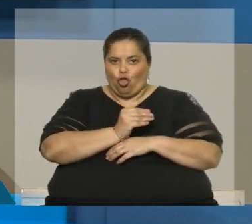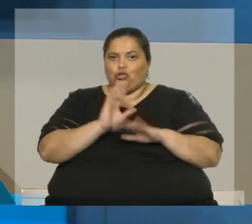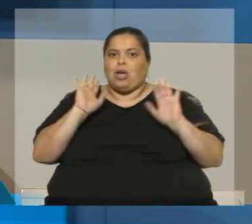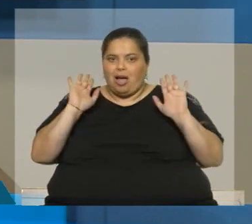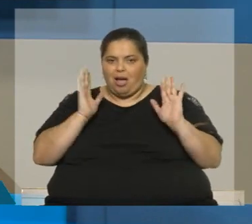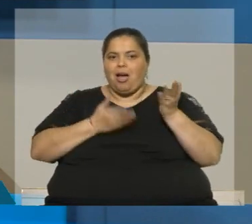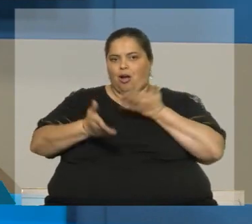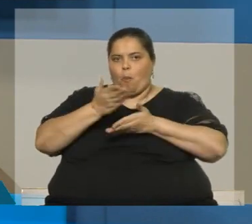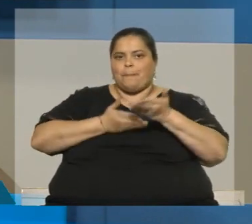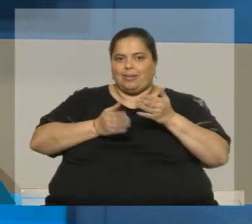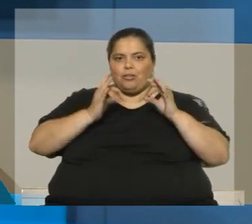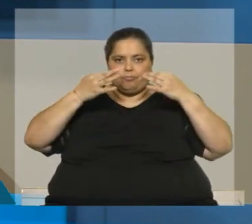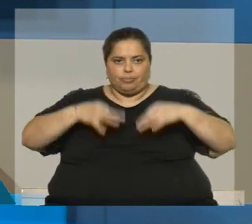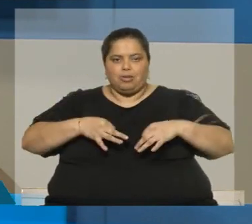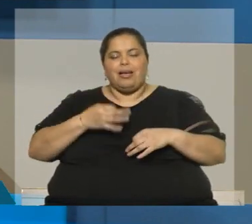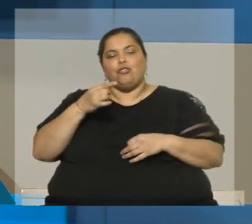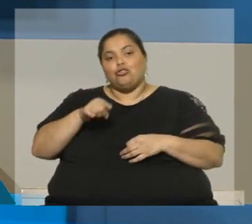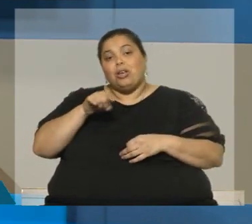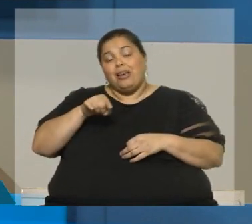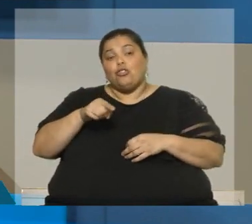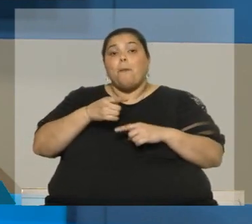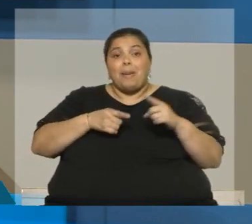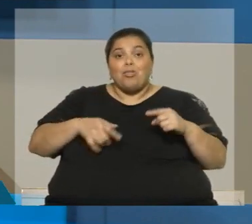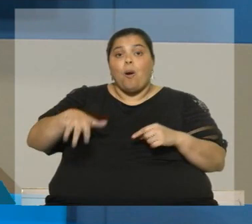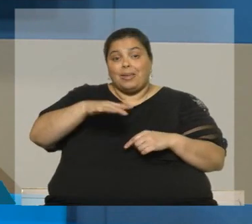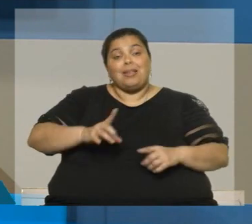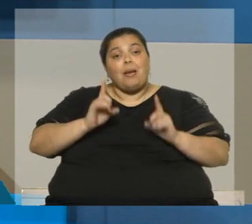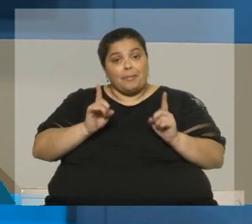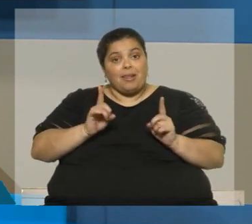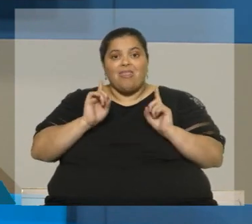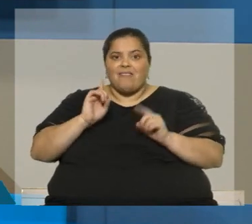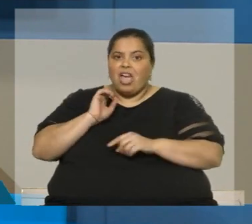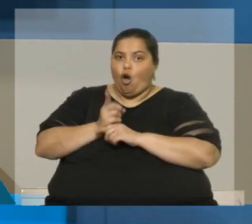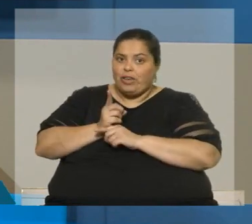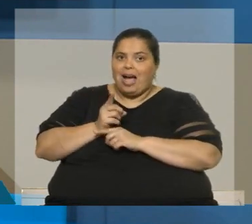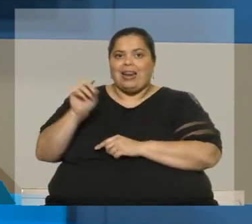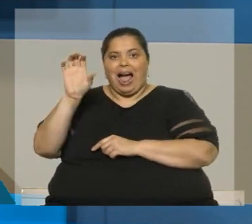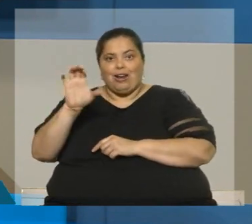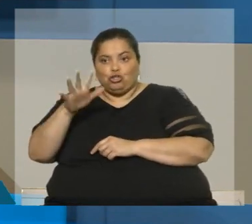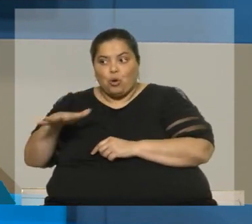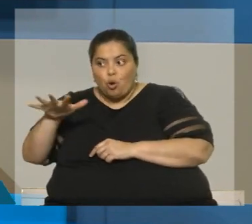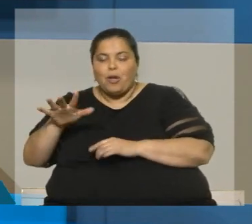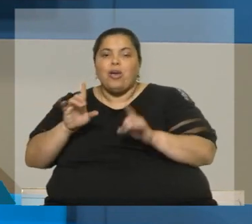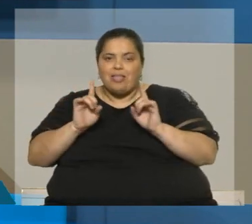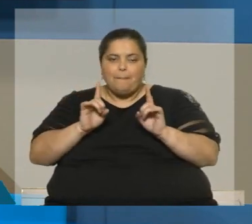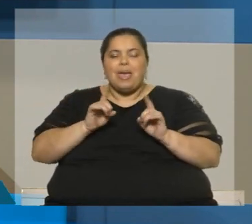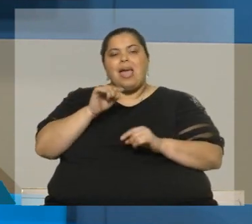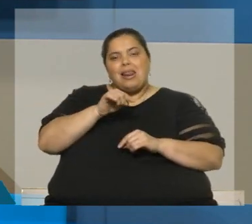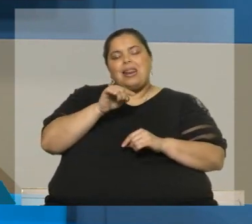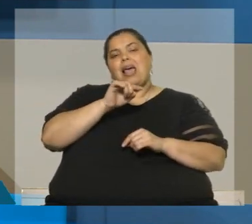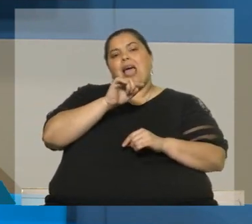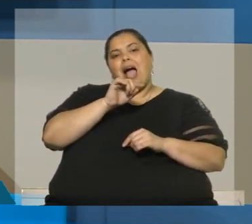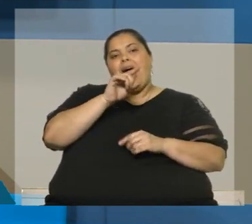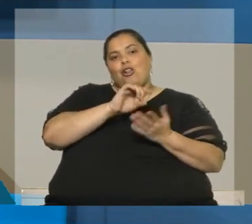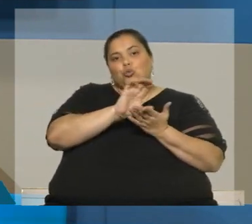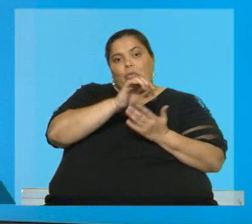para garantizar el cumplimiento de las obligaciones medioambientales, tienen que obligarnos a europeos y a los ciudadanos del Mercosur.